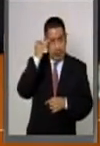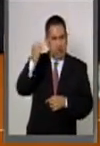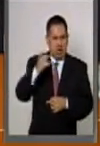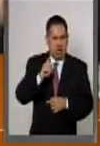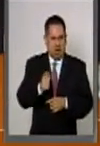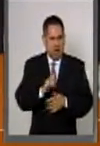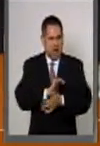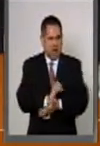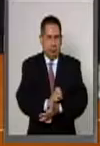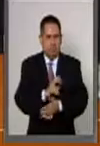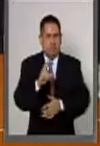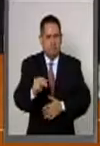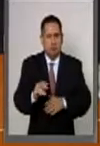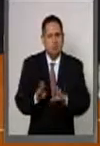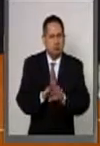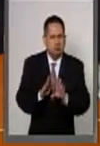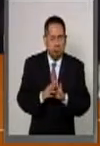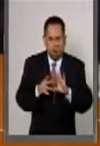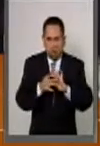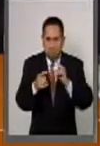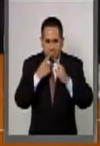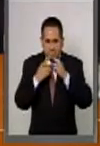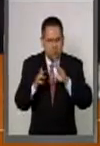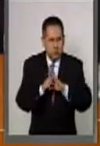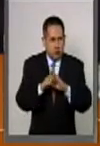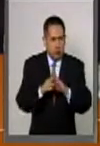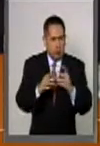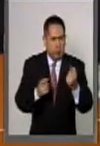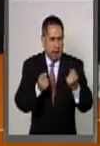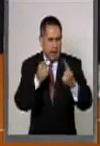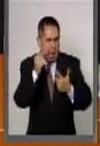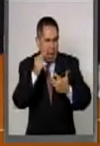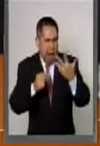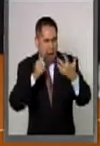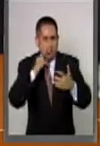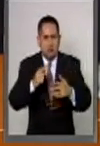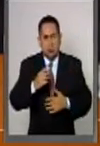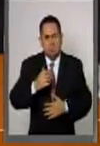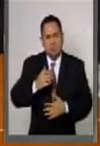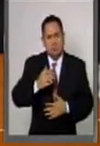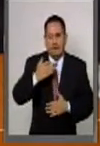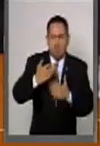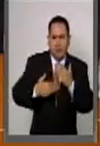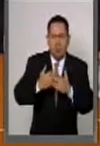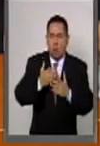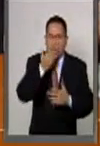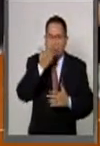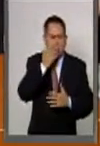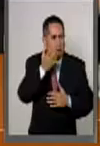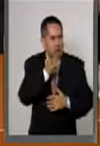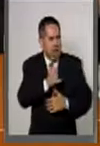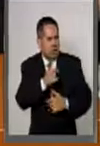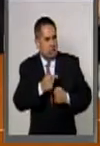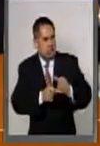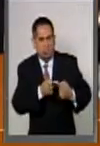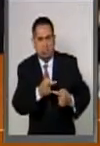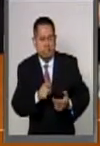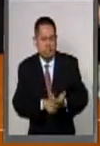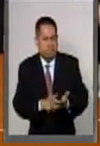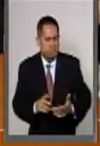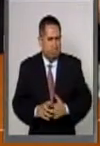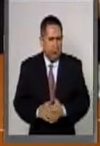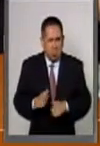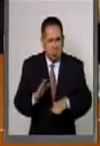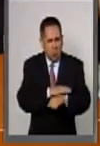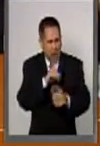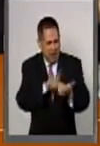discriminatorio, segregacionista y en algunos casos hasta de usos y costumbres, sino también estructural. ¿Por qué